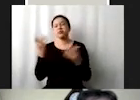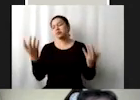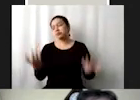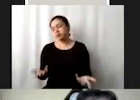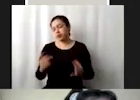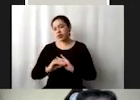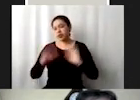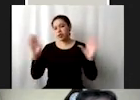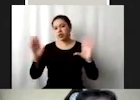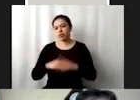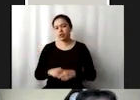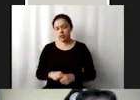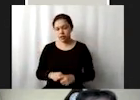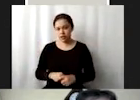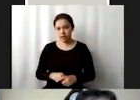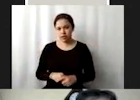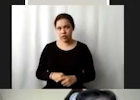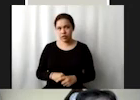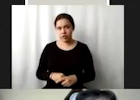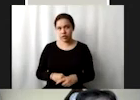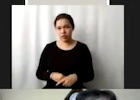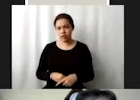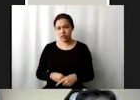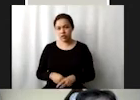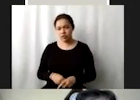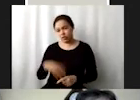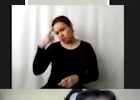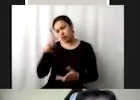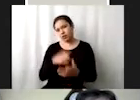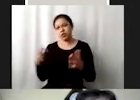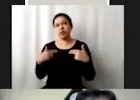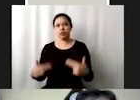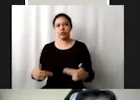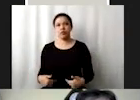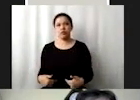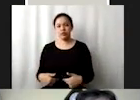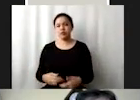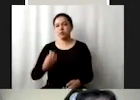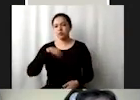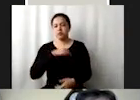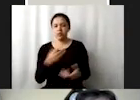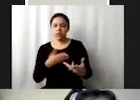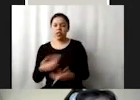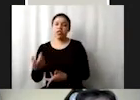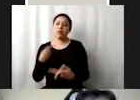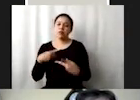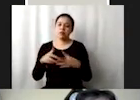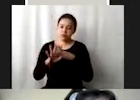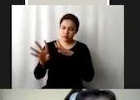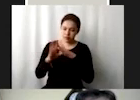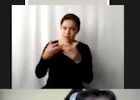están contempladas también en las cuestiones de derechos humanos estamos hablando de migrantes mujeres niñas